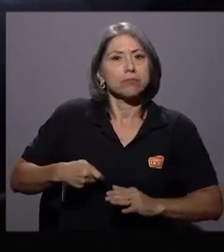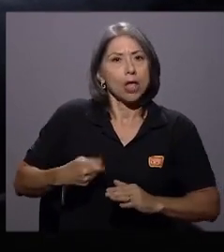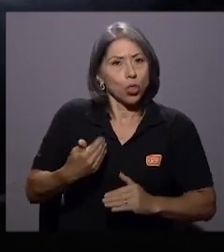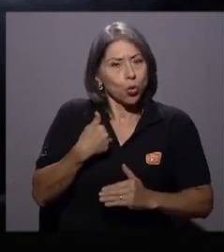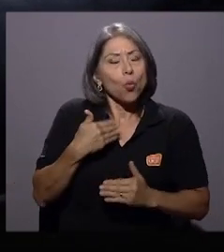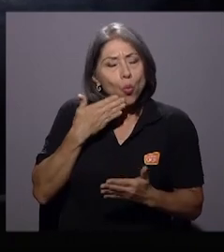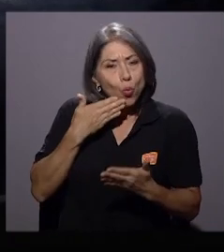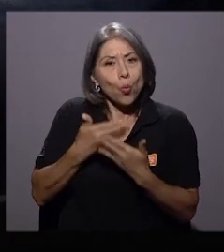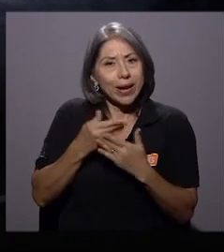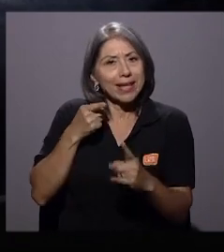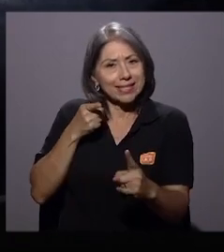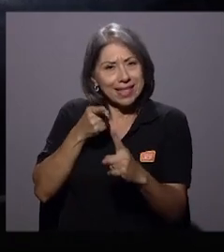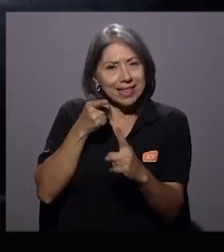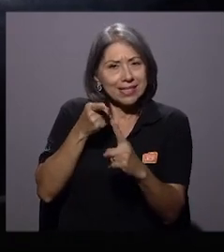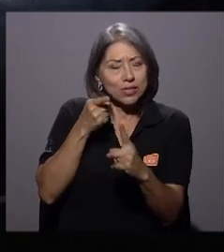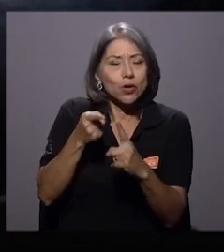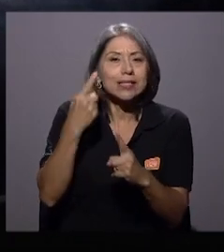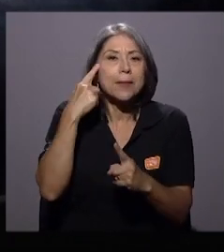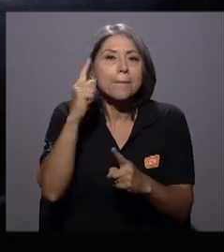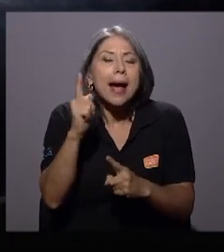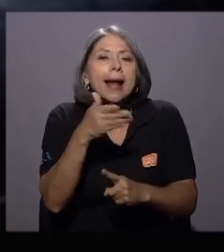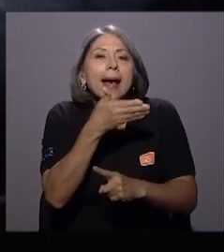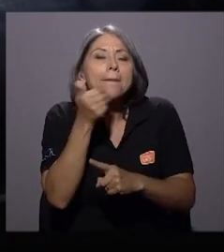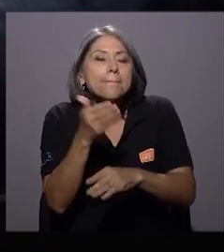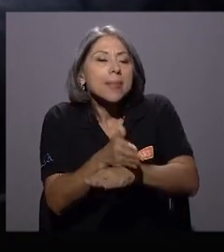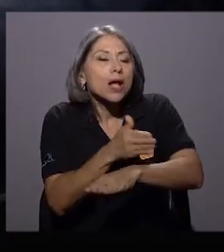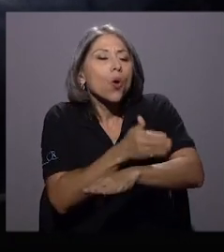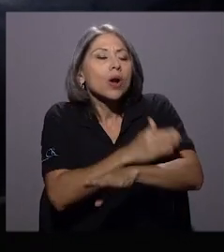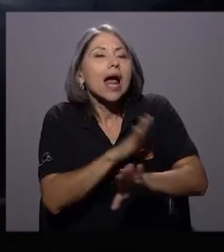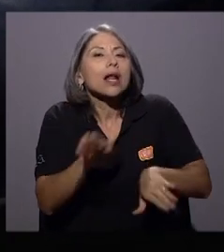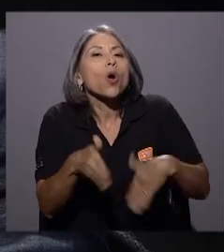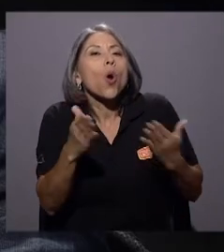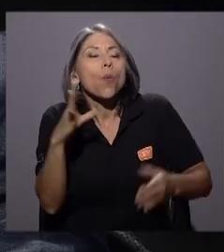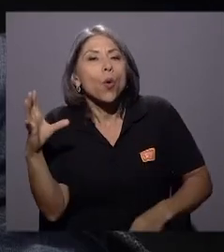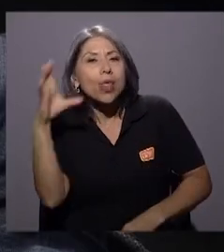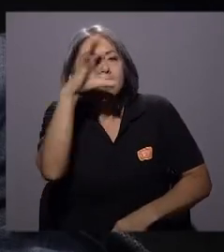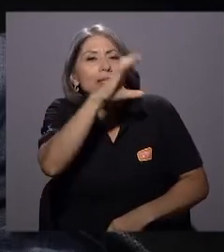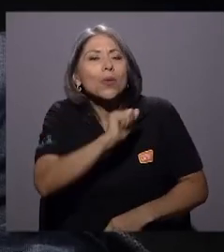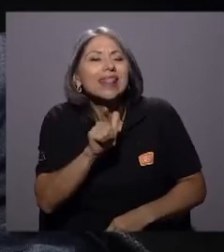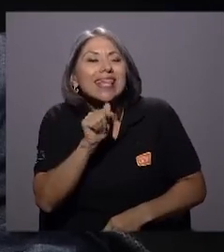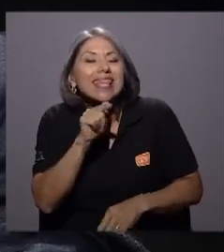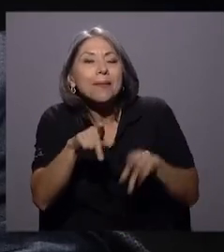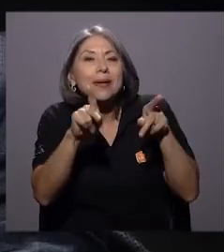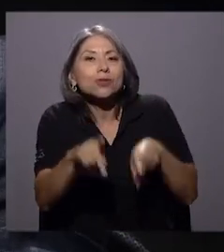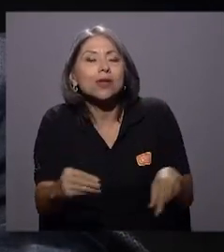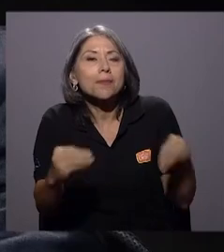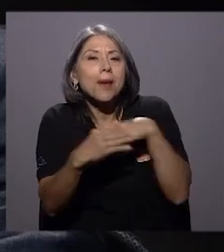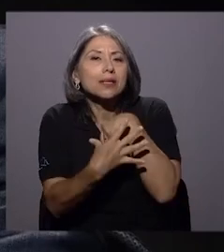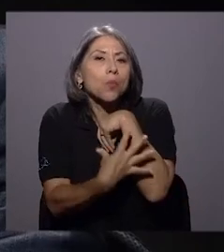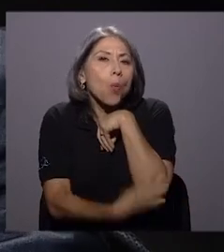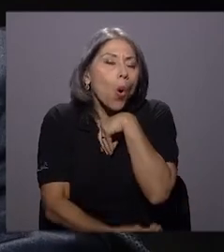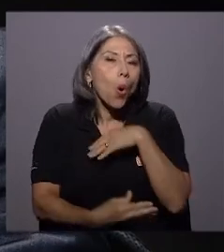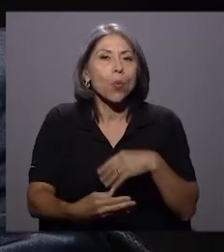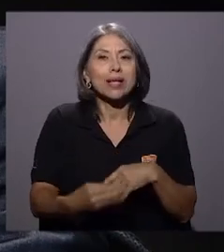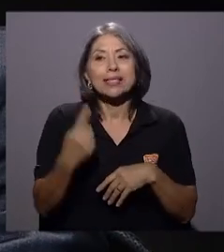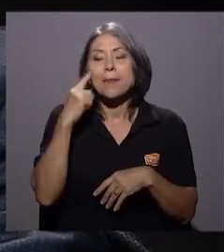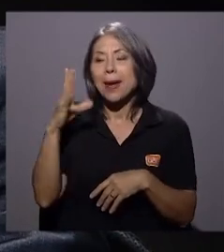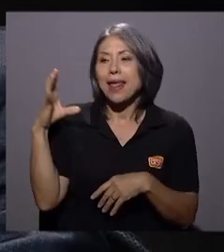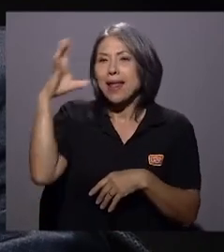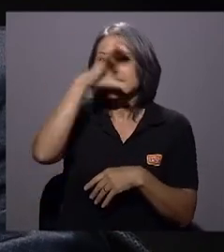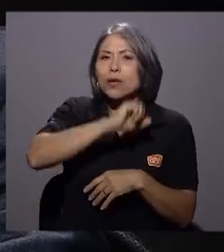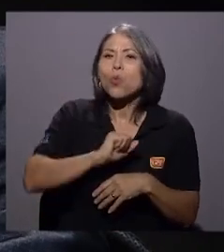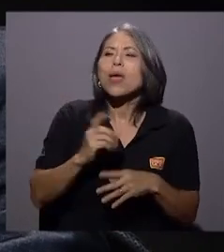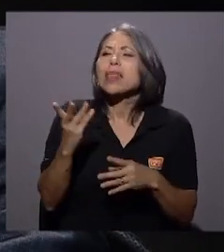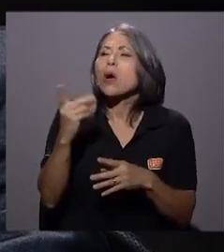mejorar la localización de las personas más pobres, para localizar el tráfico vehicular. Eso